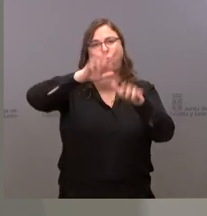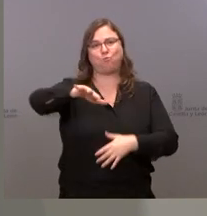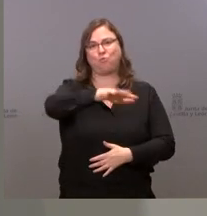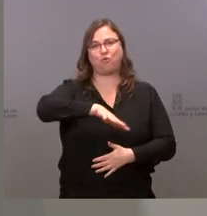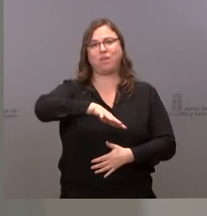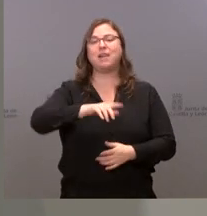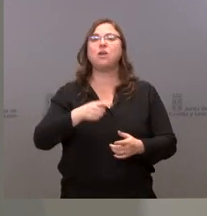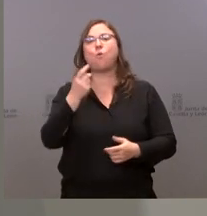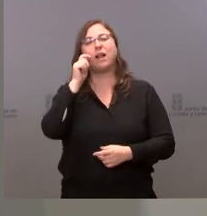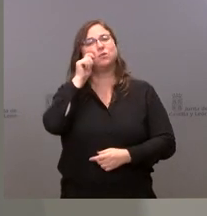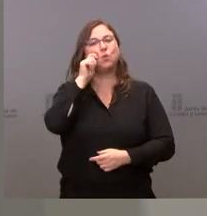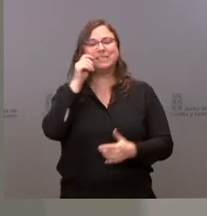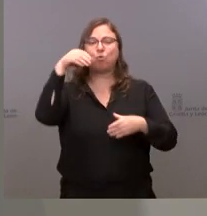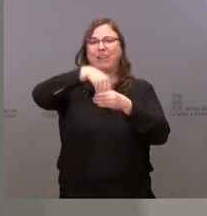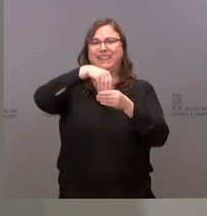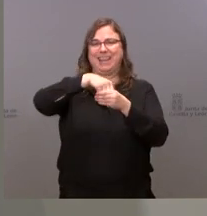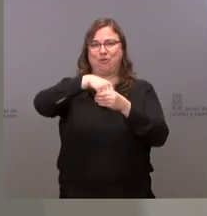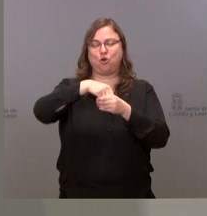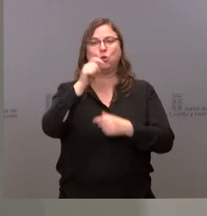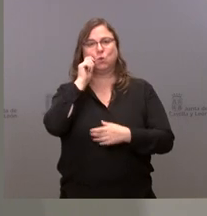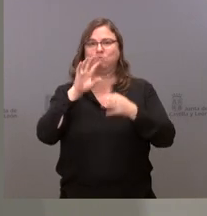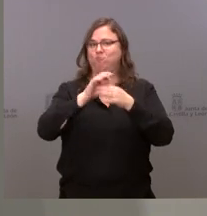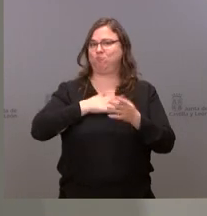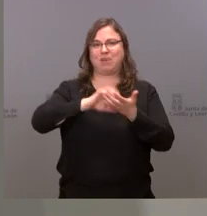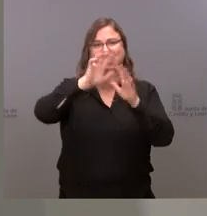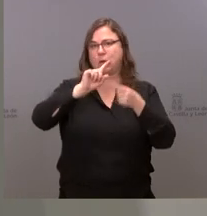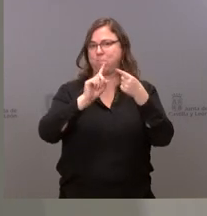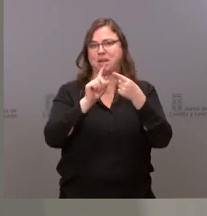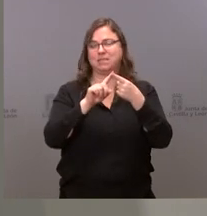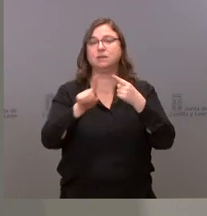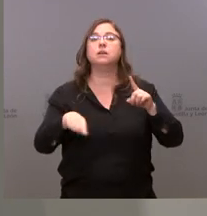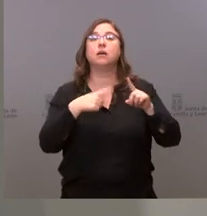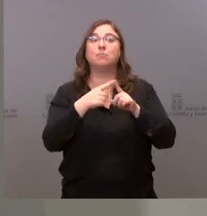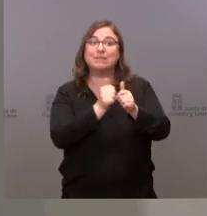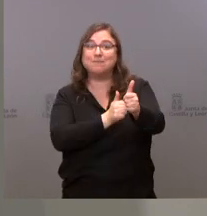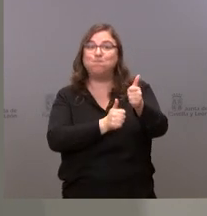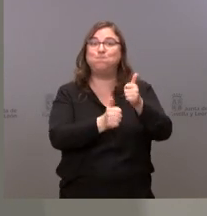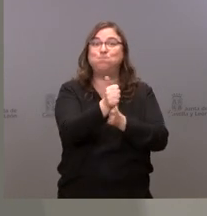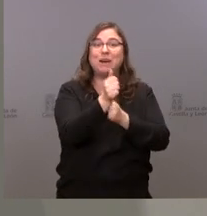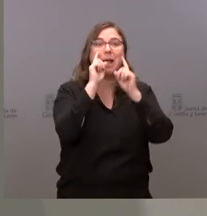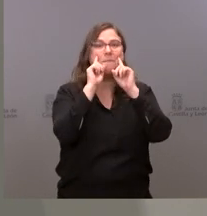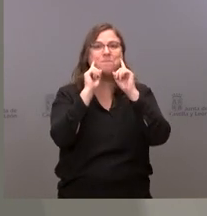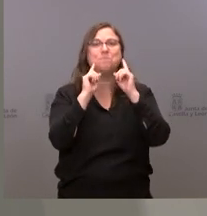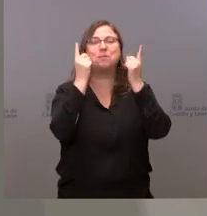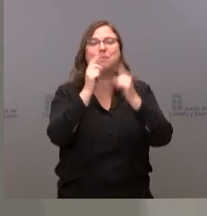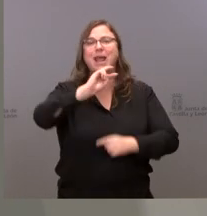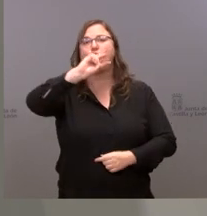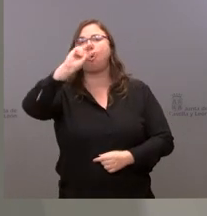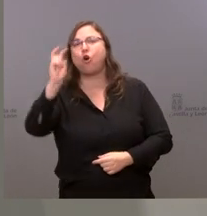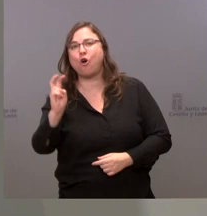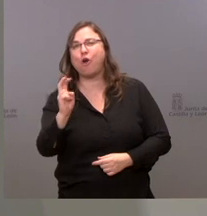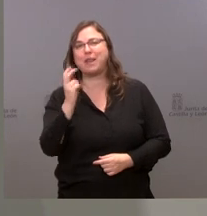destino de interior desde el punto de vista turístico y a la vez adelantado por primera vez a otras comunidades autónomas,